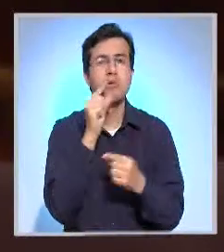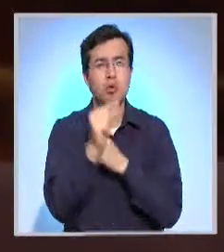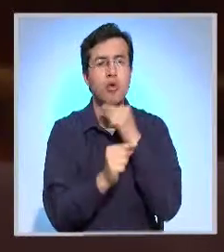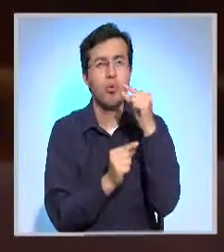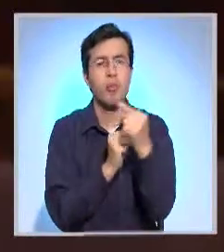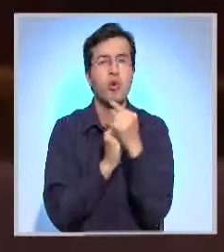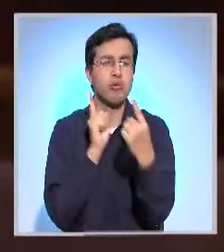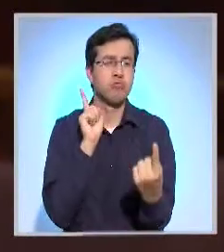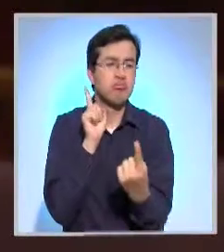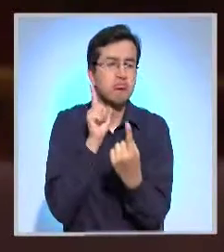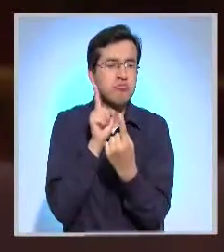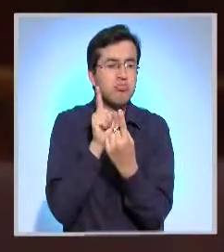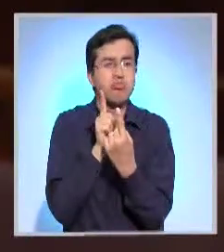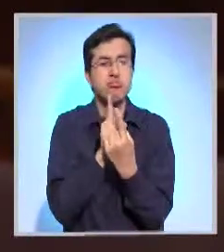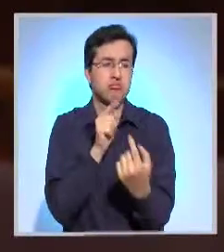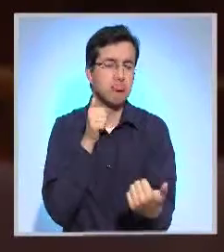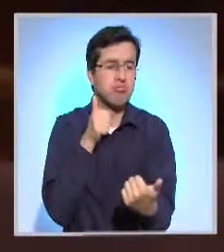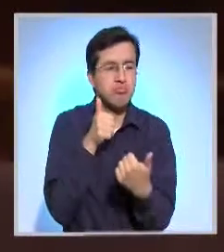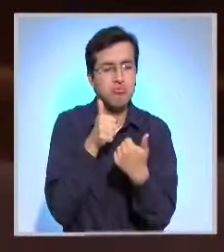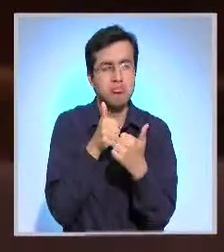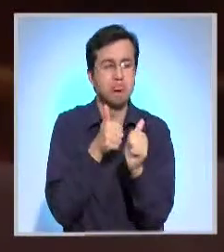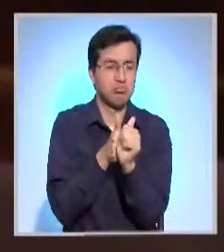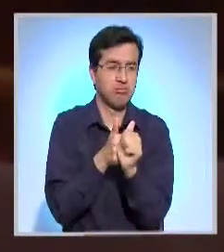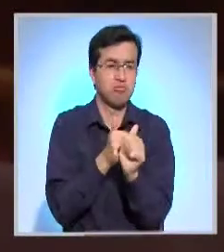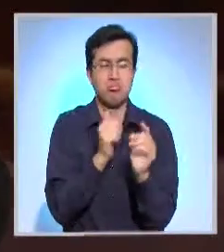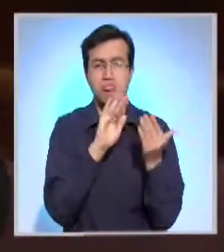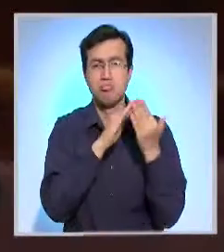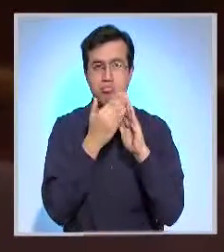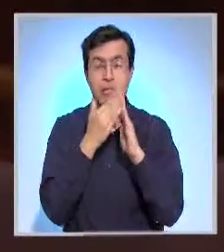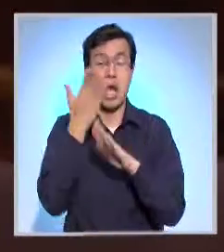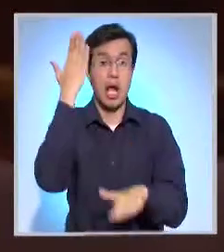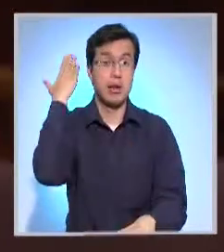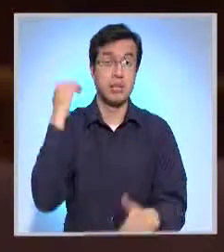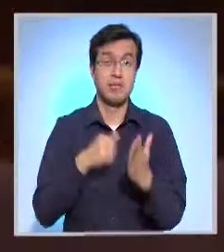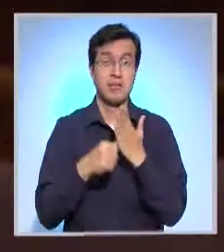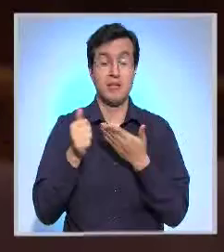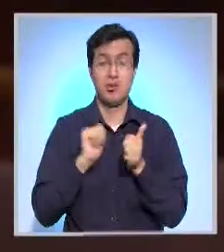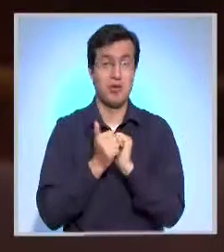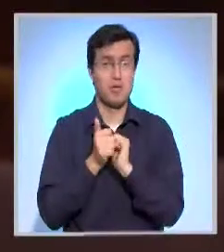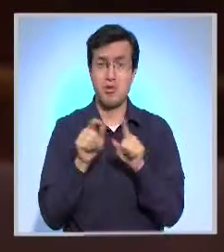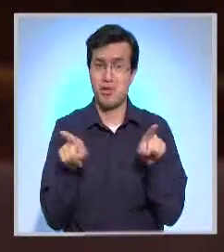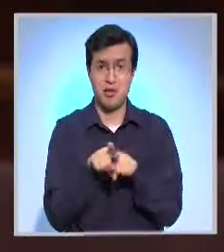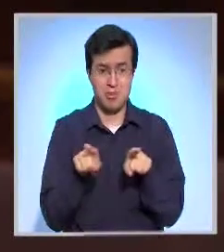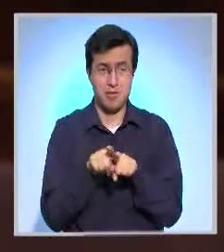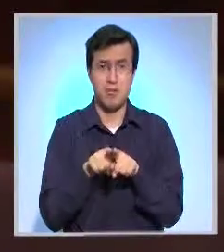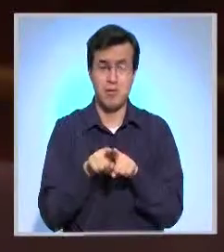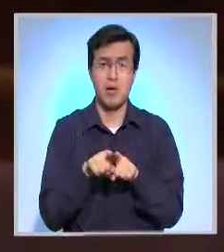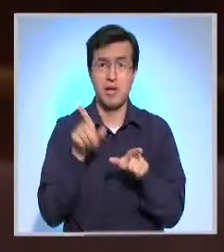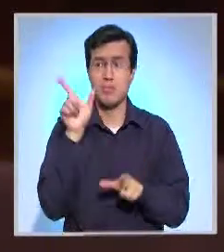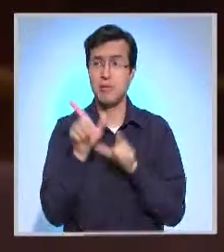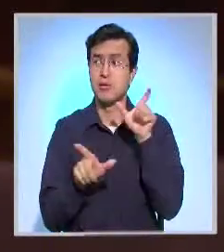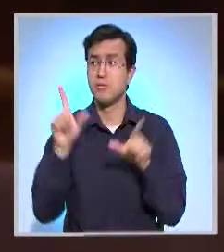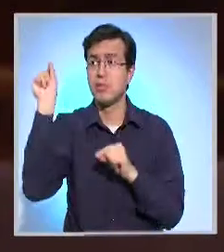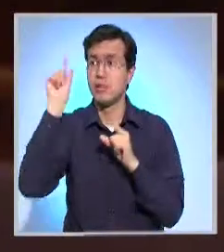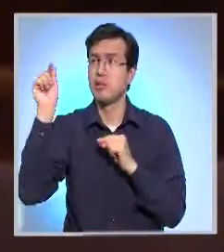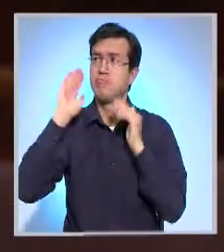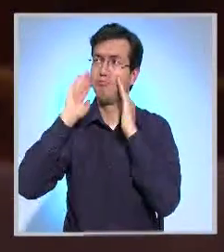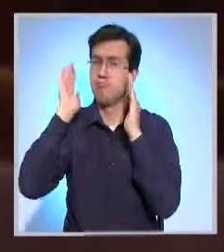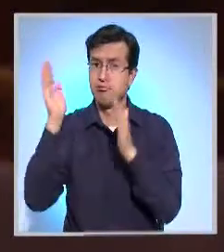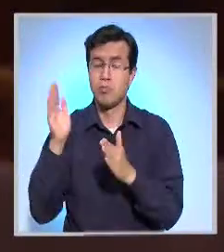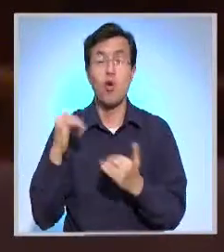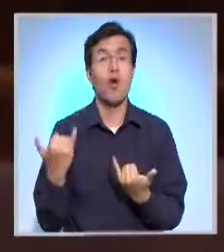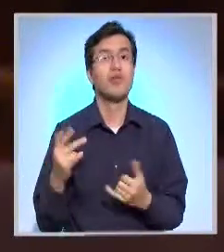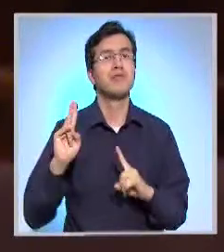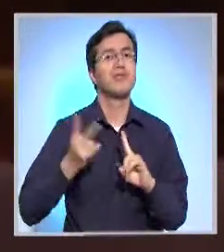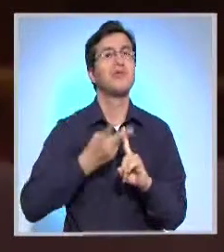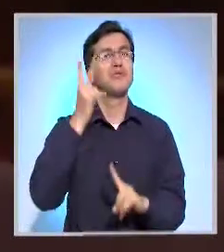con la comunidad. Ya lo tuvo en su momento el Ministerio del Deporte que también tuvo iniciativas para los ecuatorianos en el exterior. Esta es la segunda